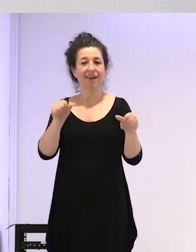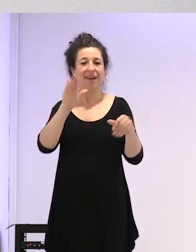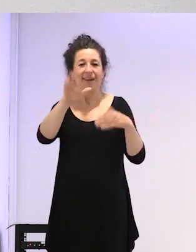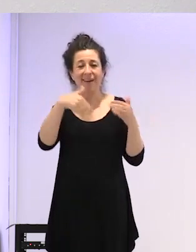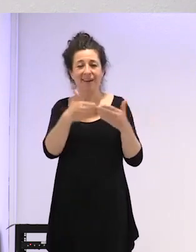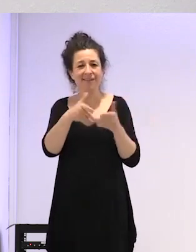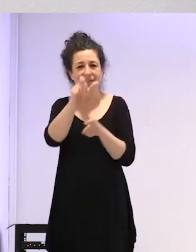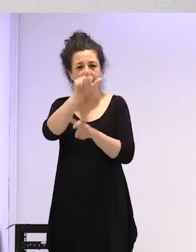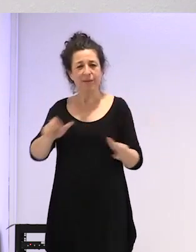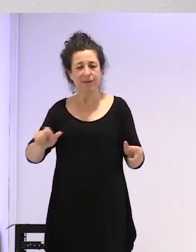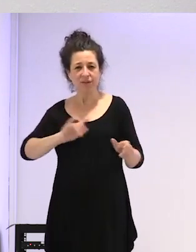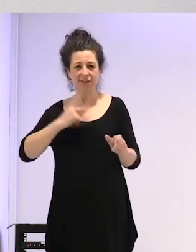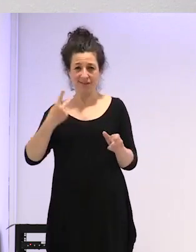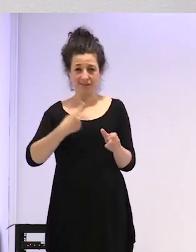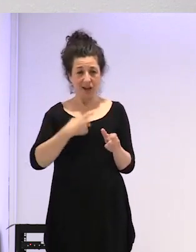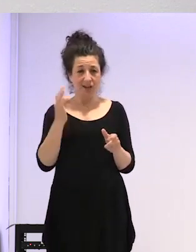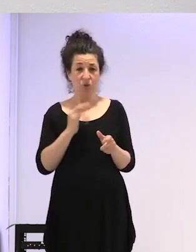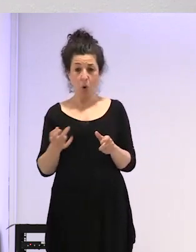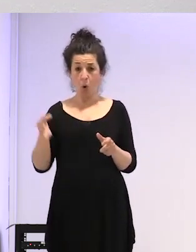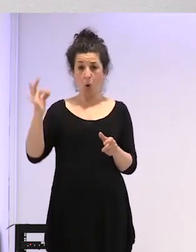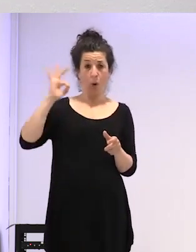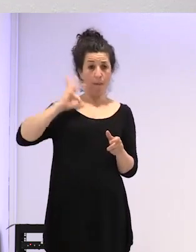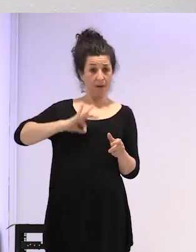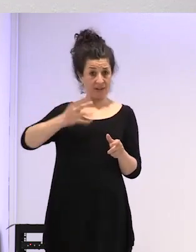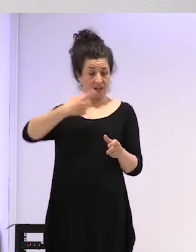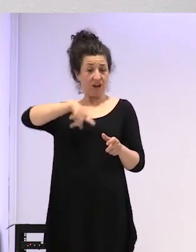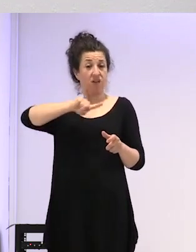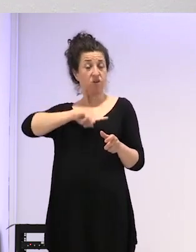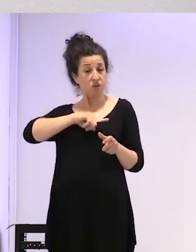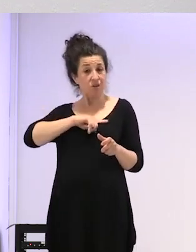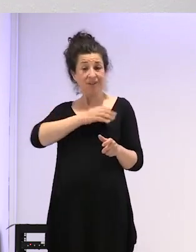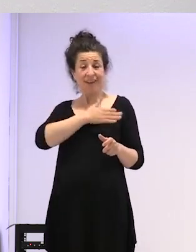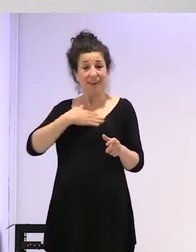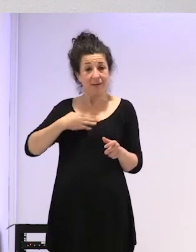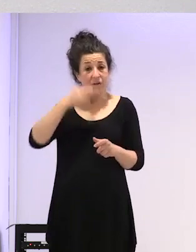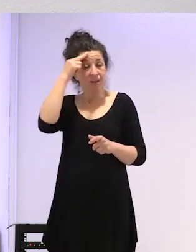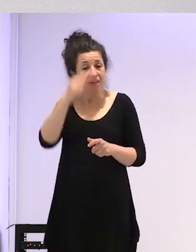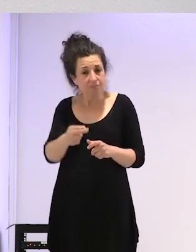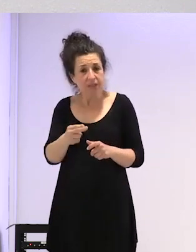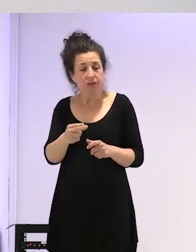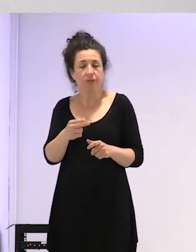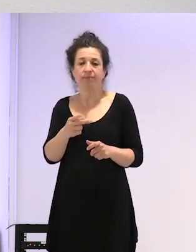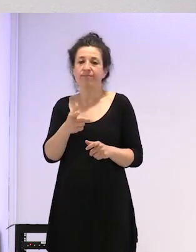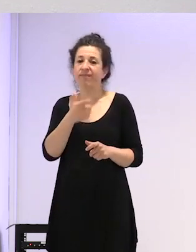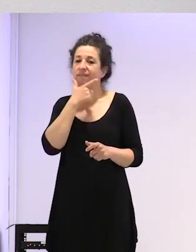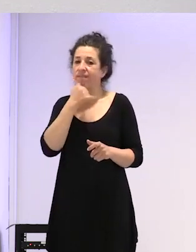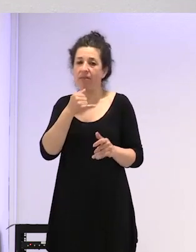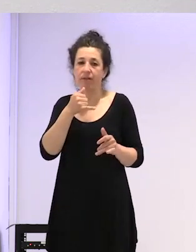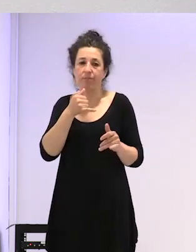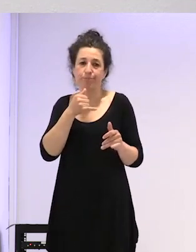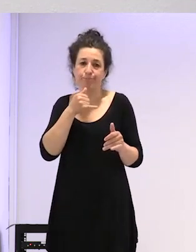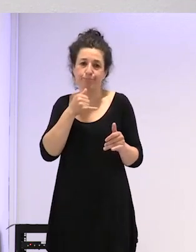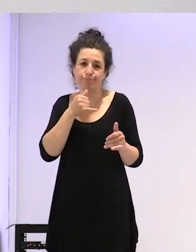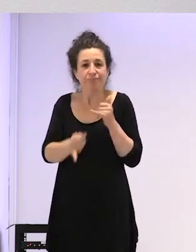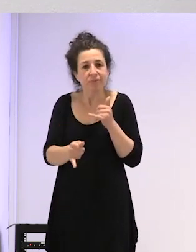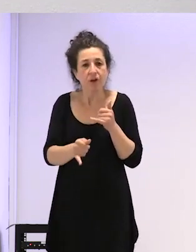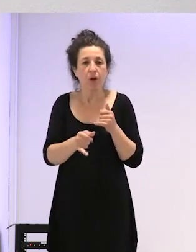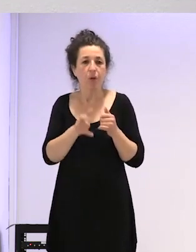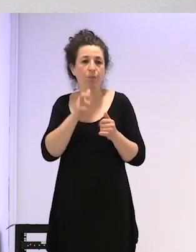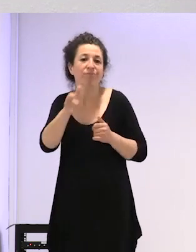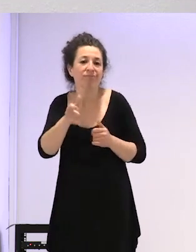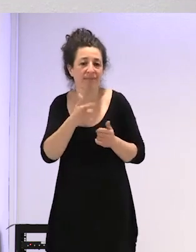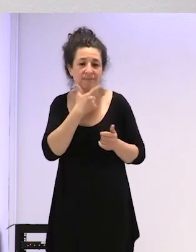trans e incluso profesoras que queremos acompañar desde el respeto a las personas trans se nos cuelan pero es todo así